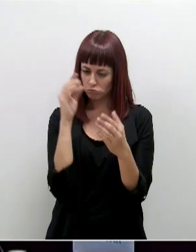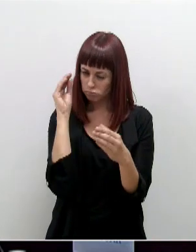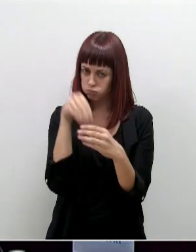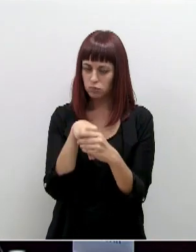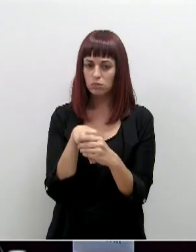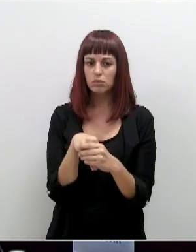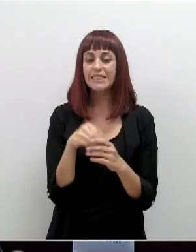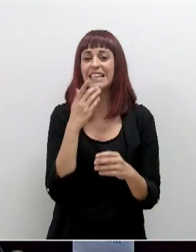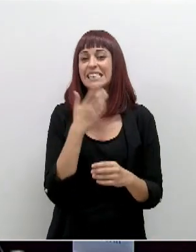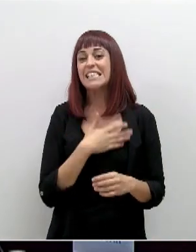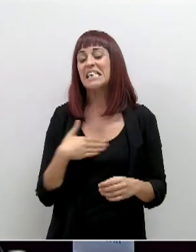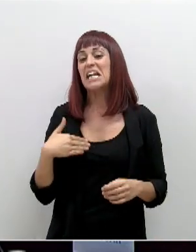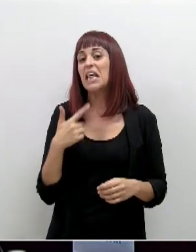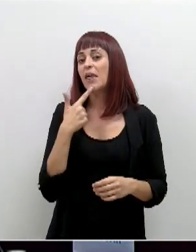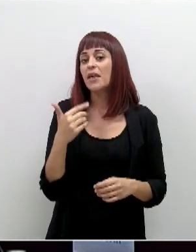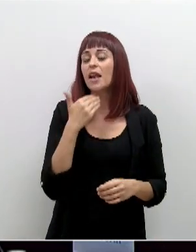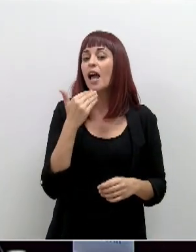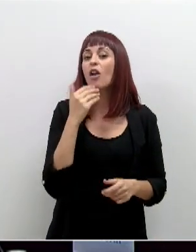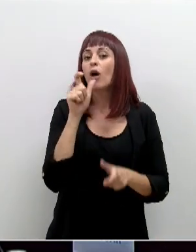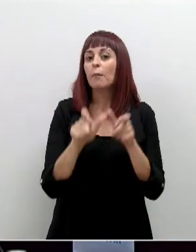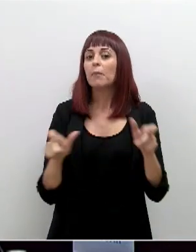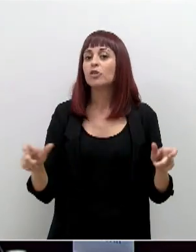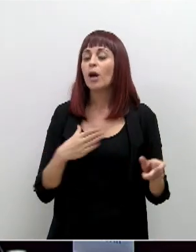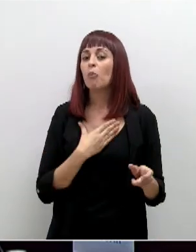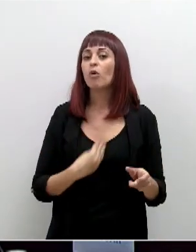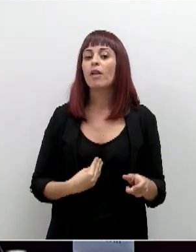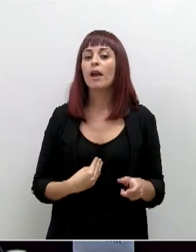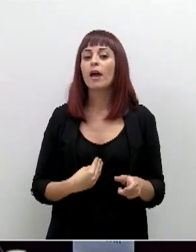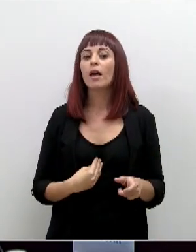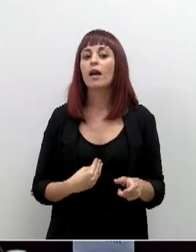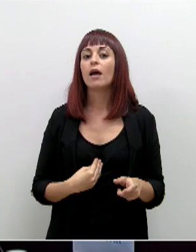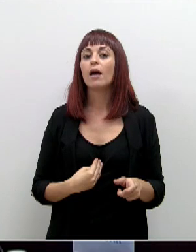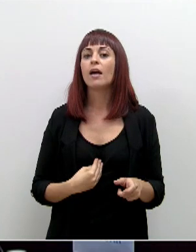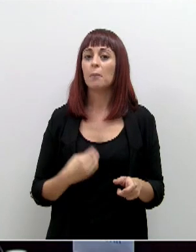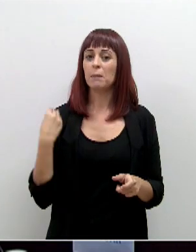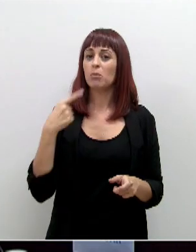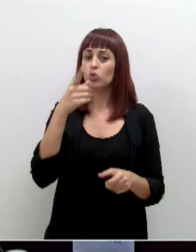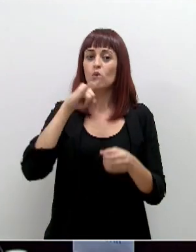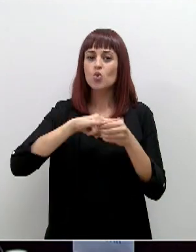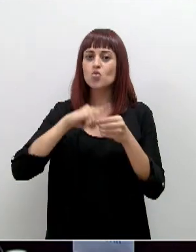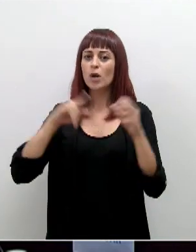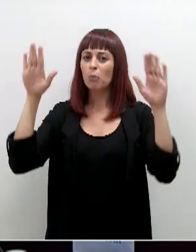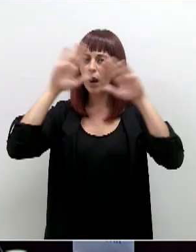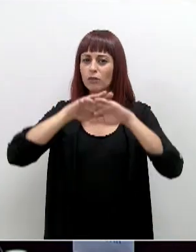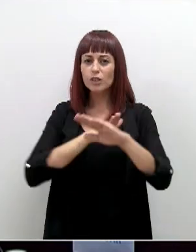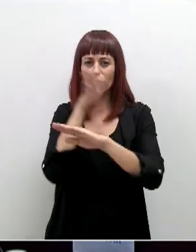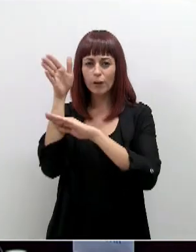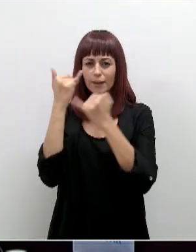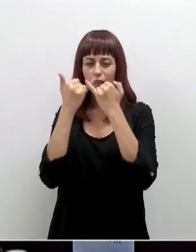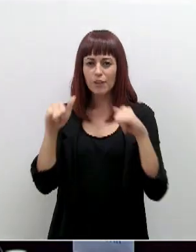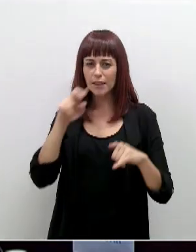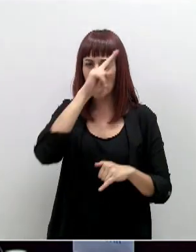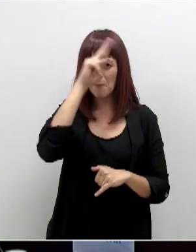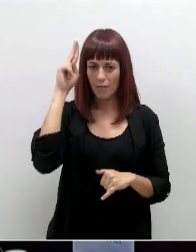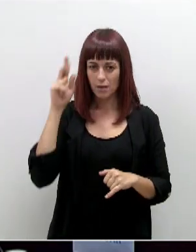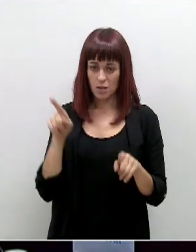si quisiera decirles algo a los murcianos con respeto a su asistencia a la fiesta el lunes por la noche en Madrid, como ha hecho el ministro de